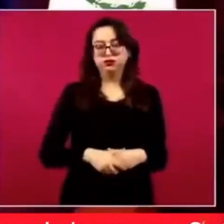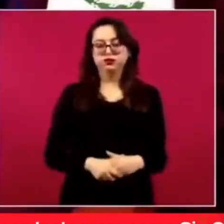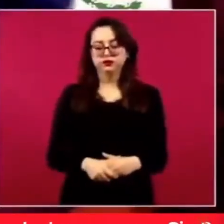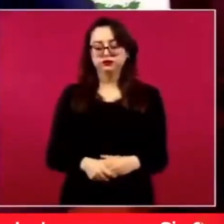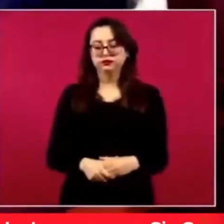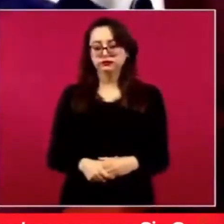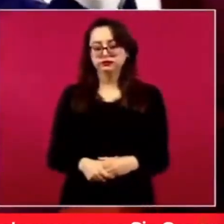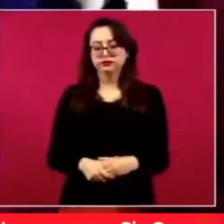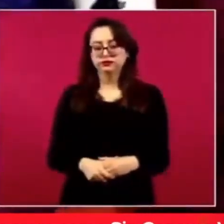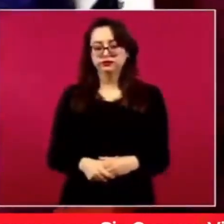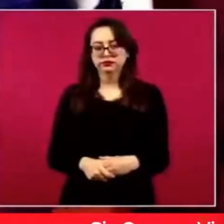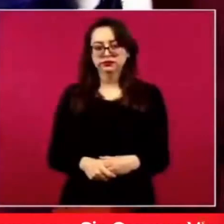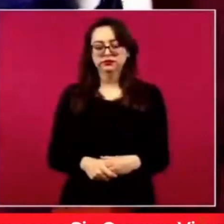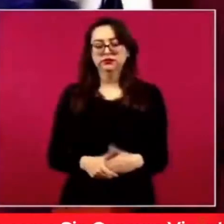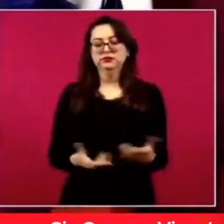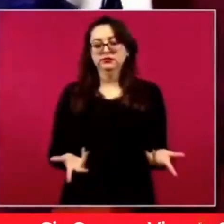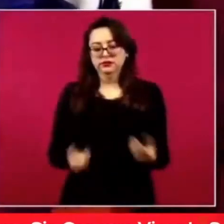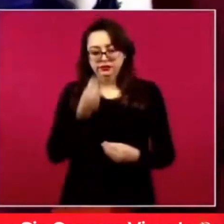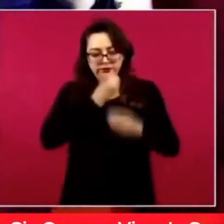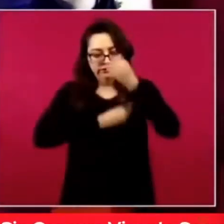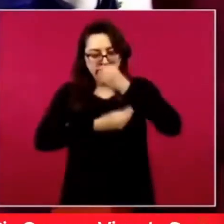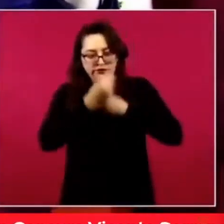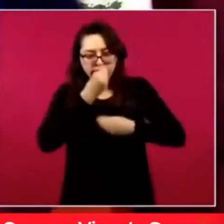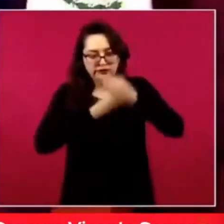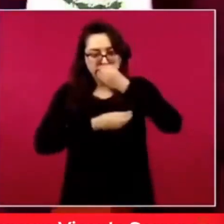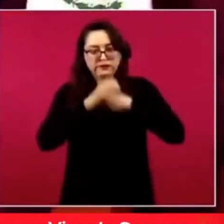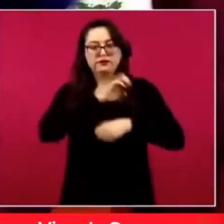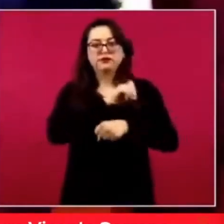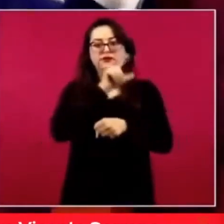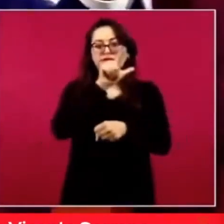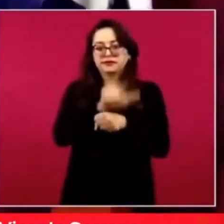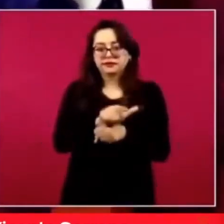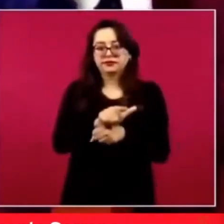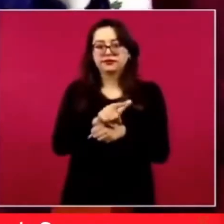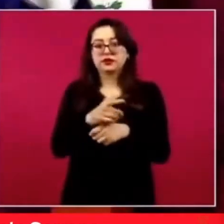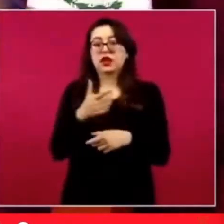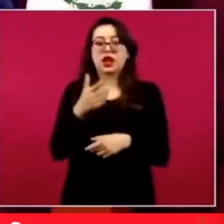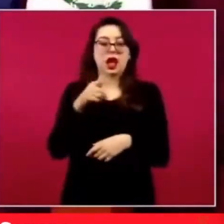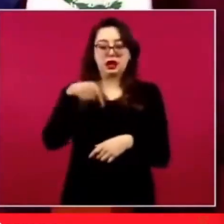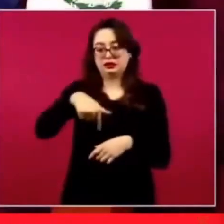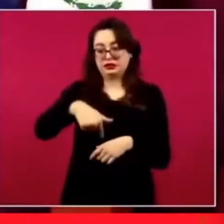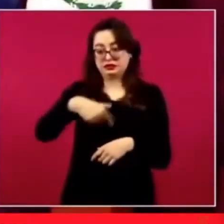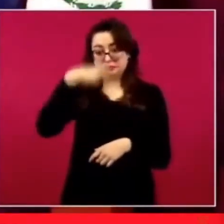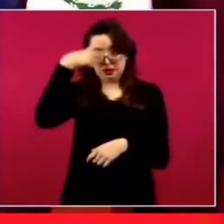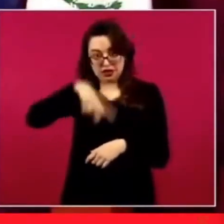tenían alimentación especial. Hasta importaban los alimentos